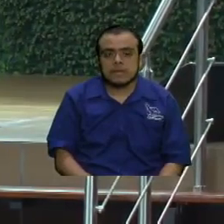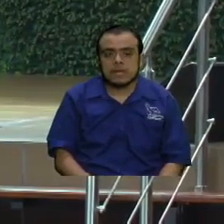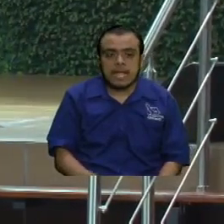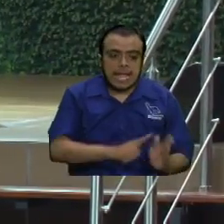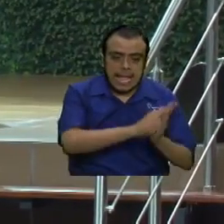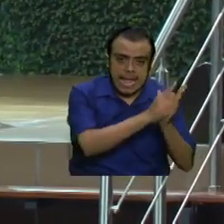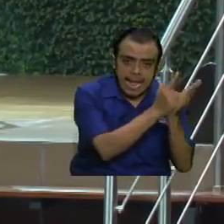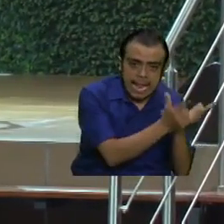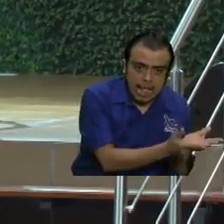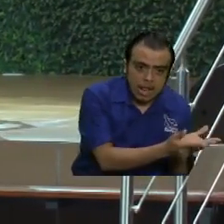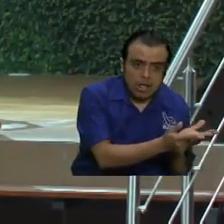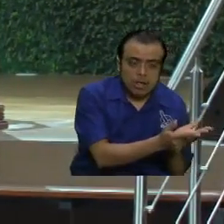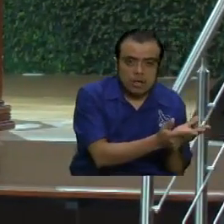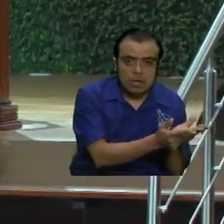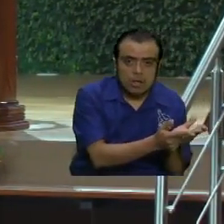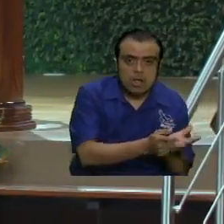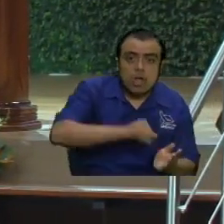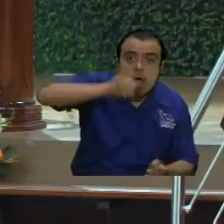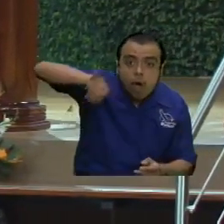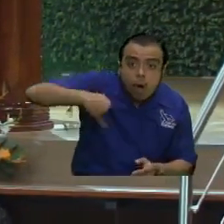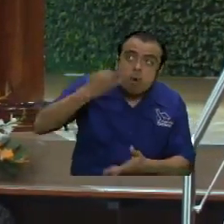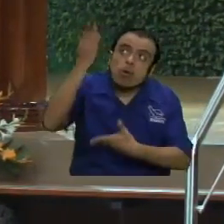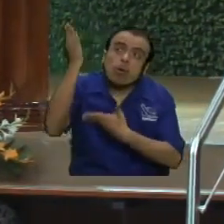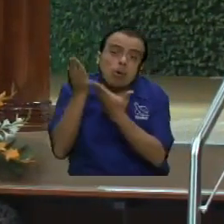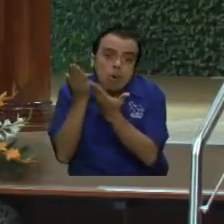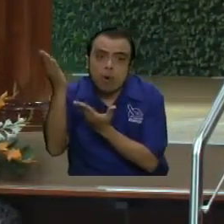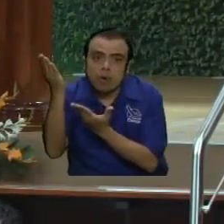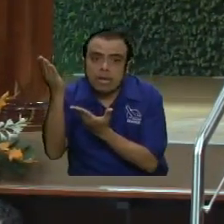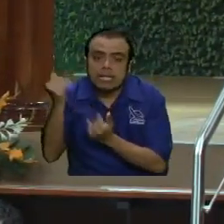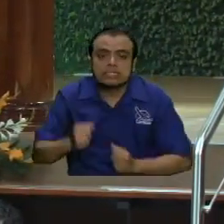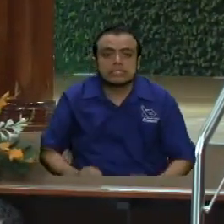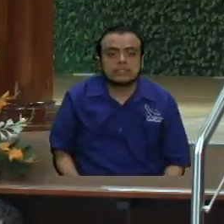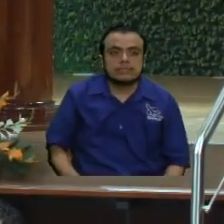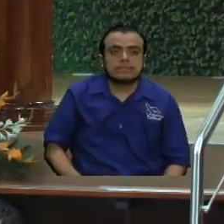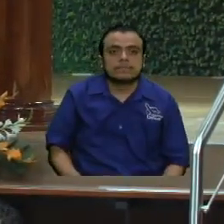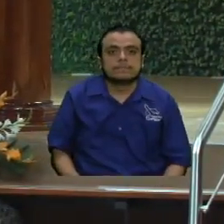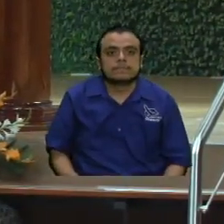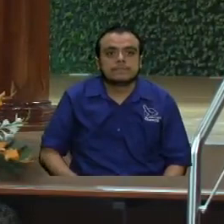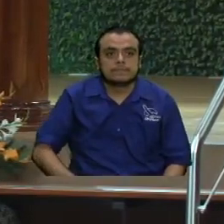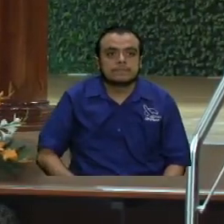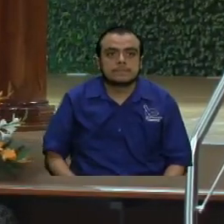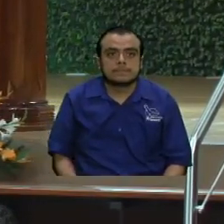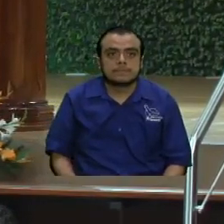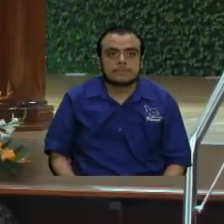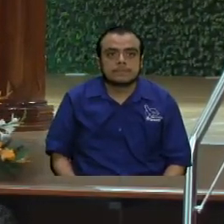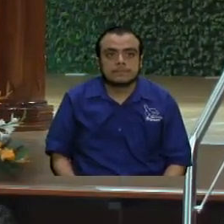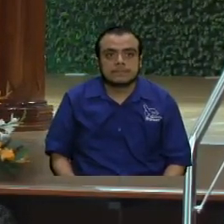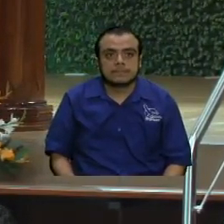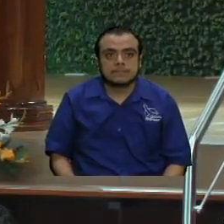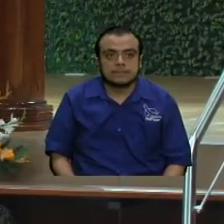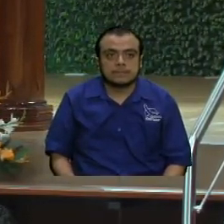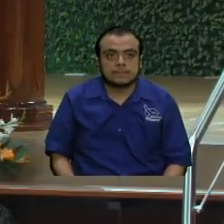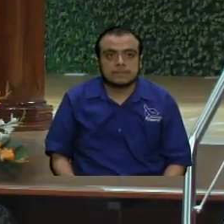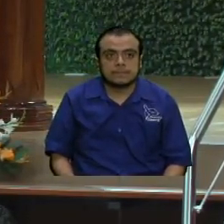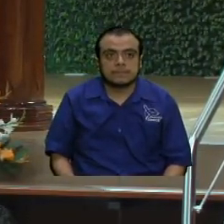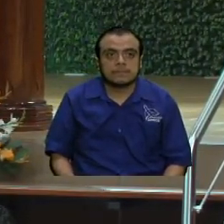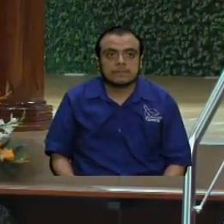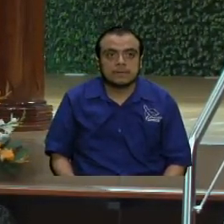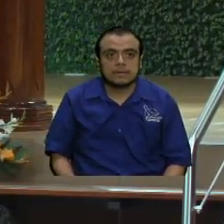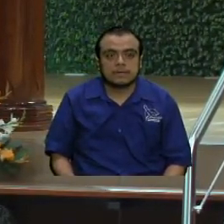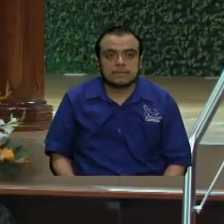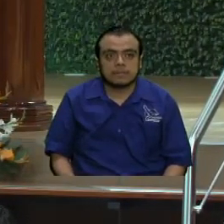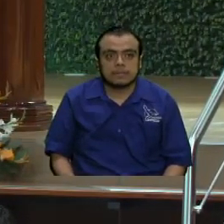en el libro de Judas. No me dio tiempo ponerlo en el PowerPoint, así que, o en el keynote, o como usted le quiera llamar.